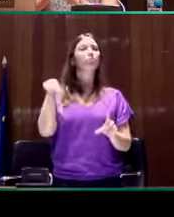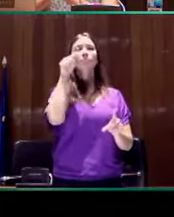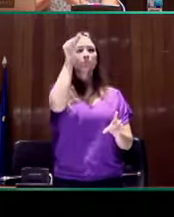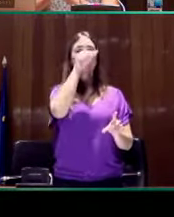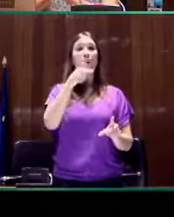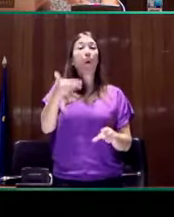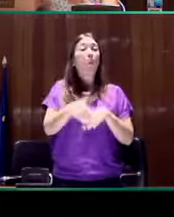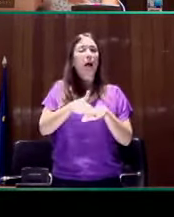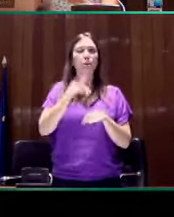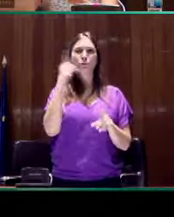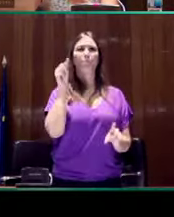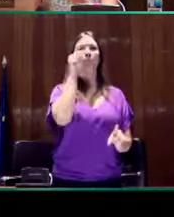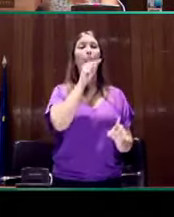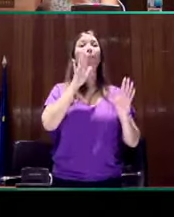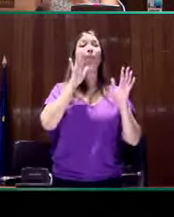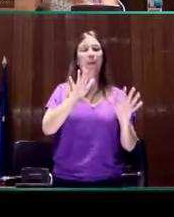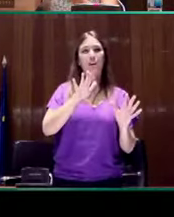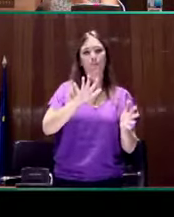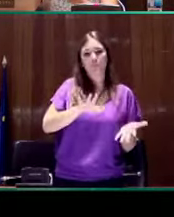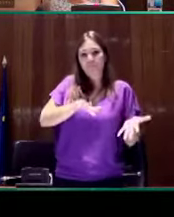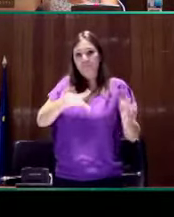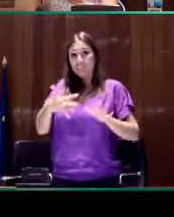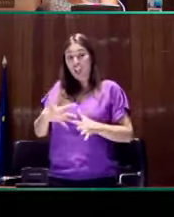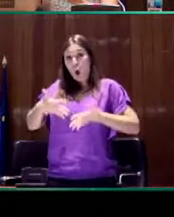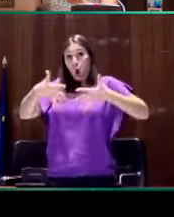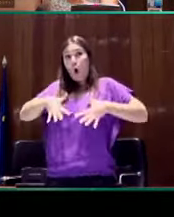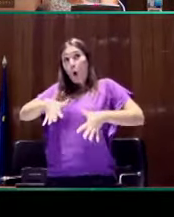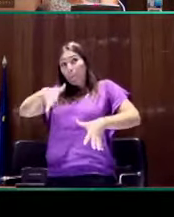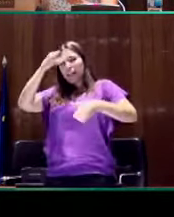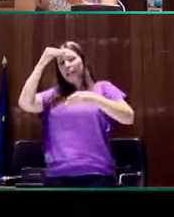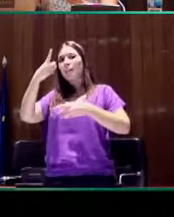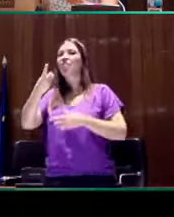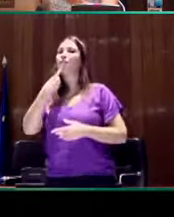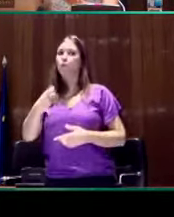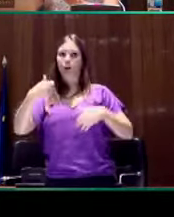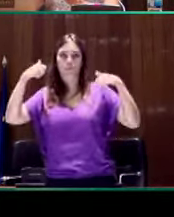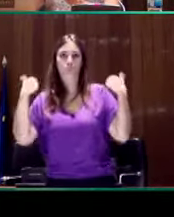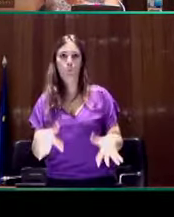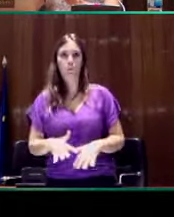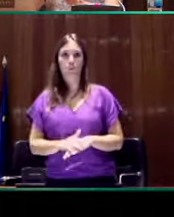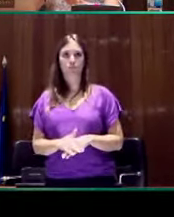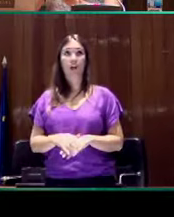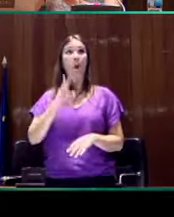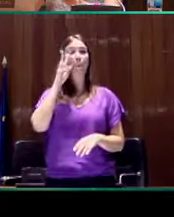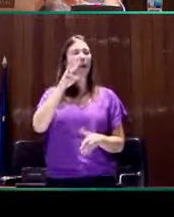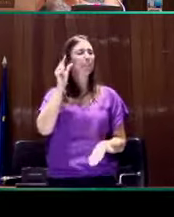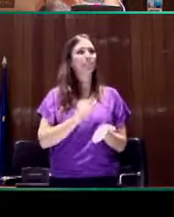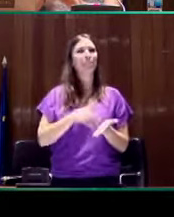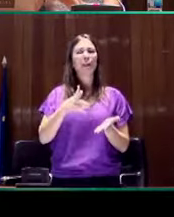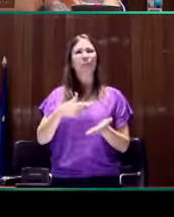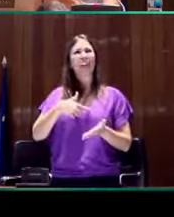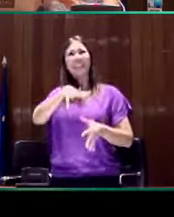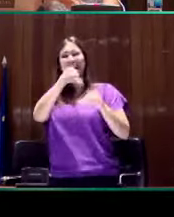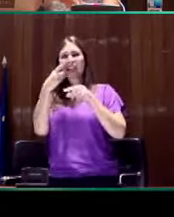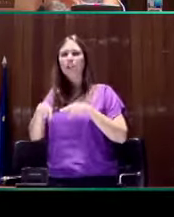puntos fundamentales, pero a la hora de elaborarlos y comprenderlos presentan unas dificultades muy severas. Por ello, en la tesis doctoral